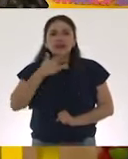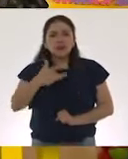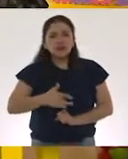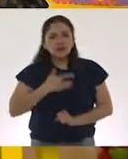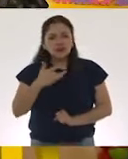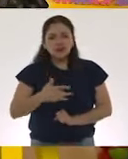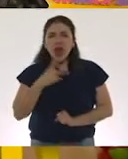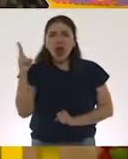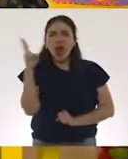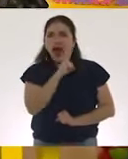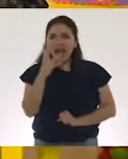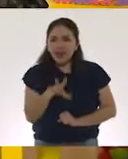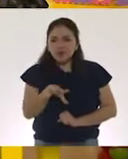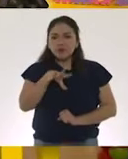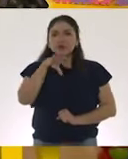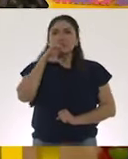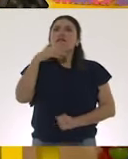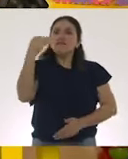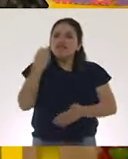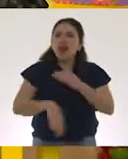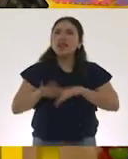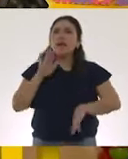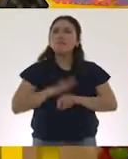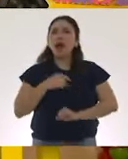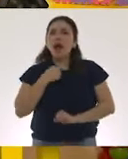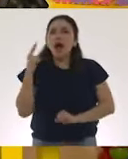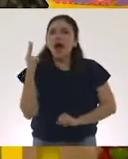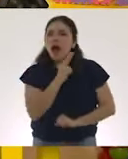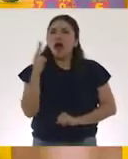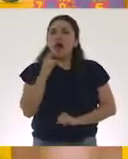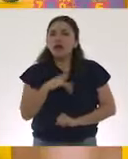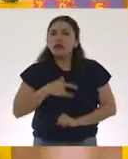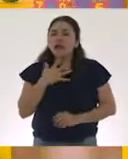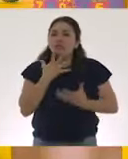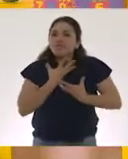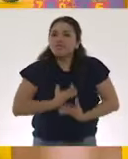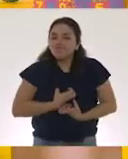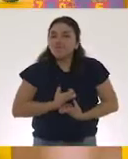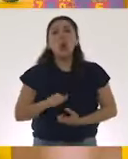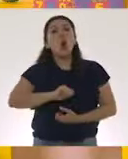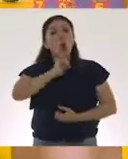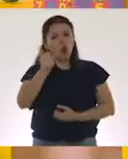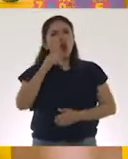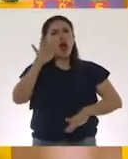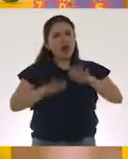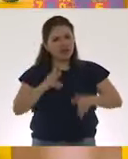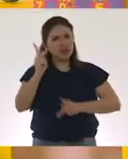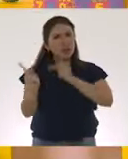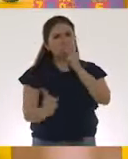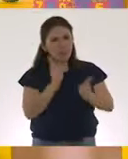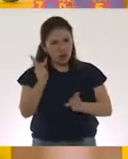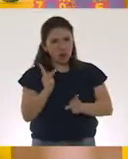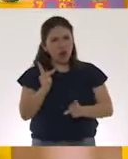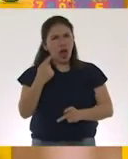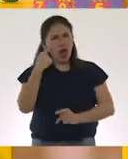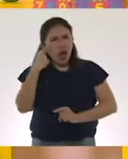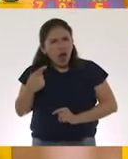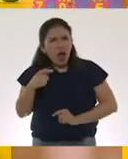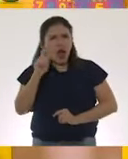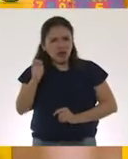que el aire que respiramos no es suficiente o que nos ahogamos. También surge otra pregunta después de haber